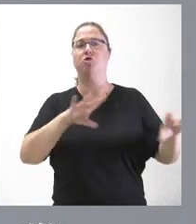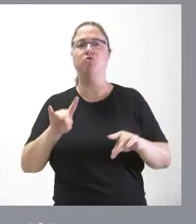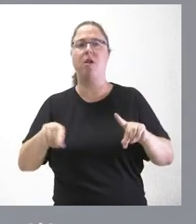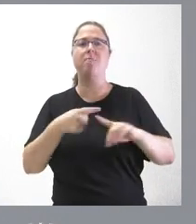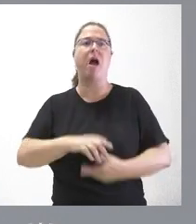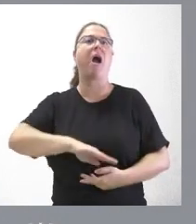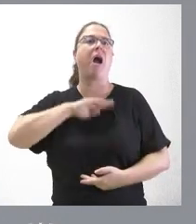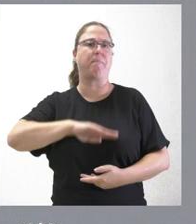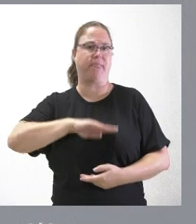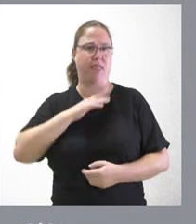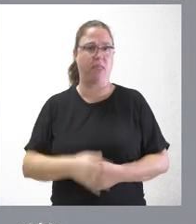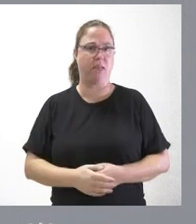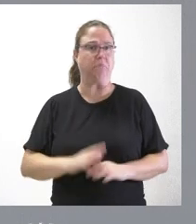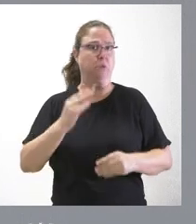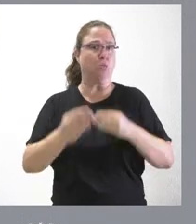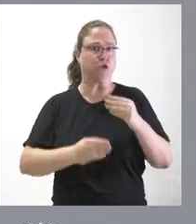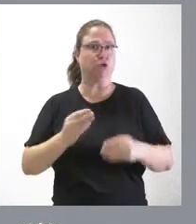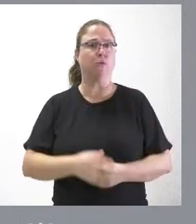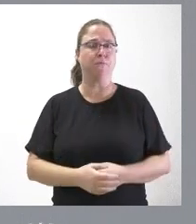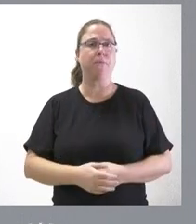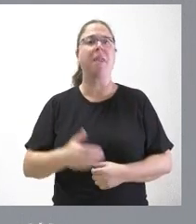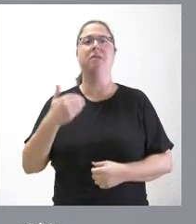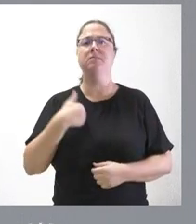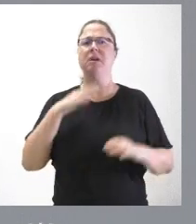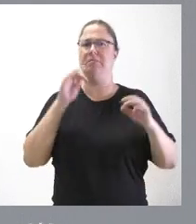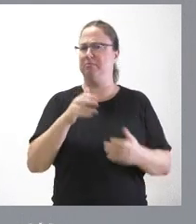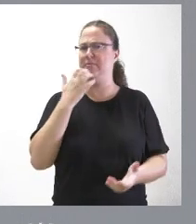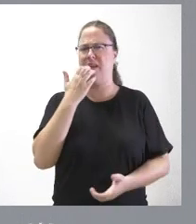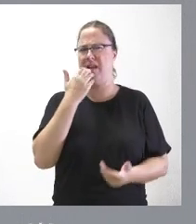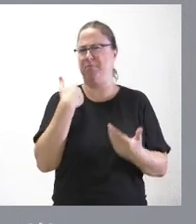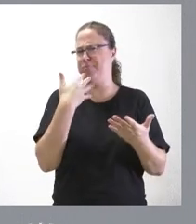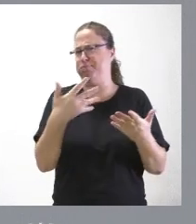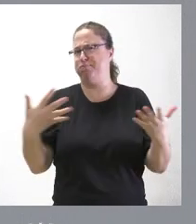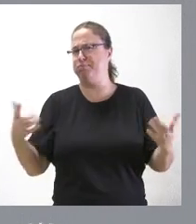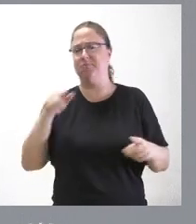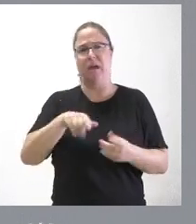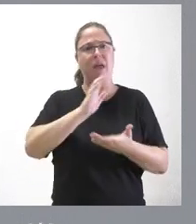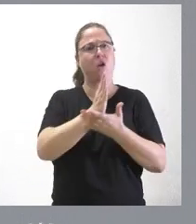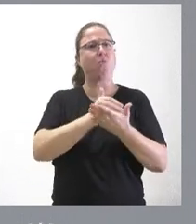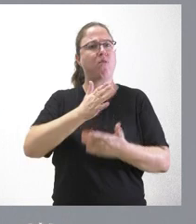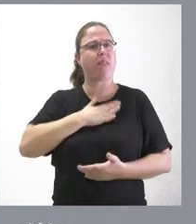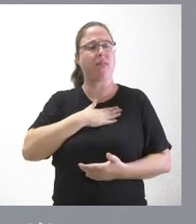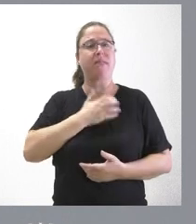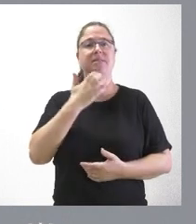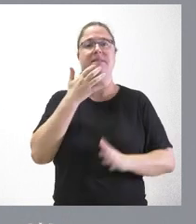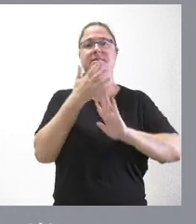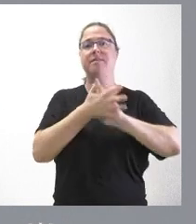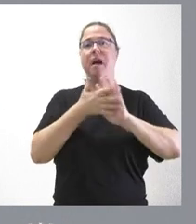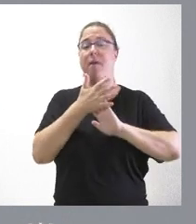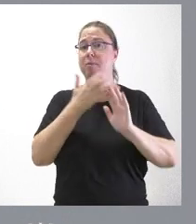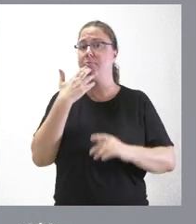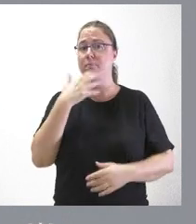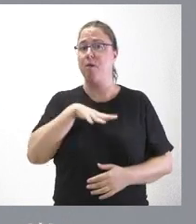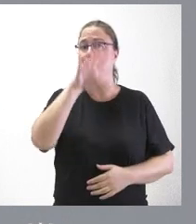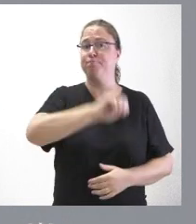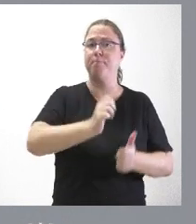capacidad de exportar. Y esto es lo que hemos hecho. Está lleno de ejemplos en los últimos meses en nuestra comunidad autónoma. Si hablamos del acceso al